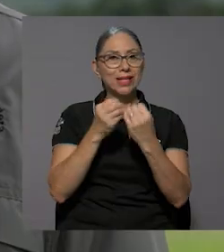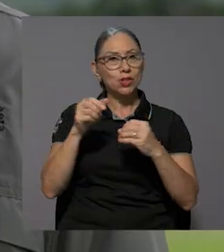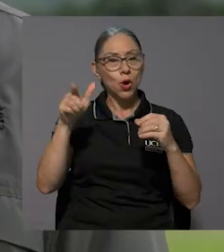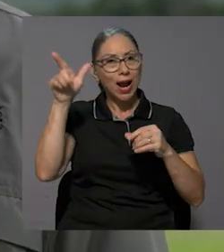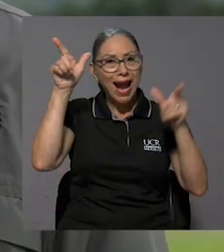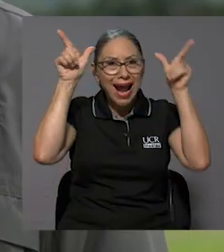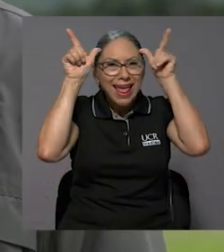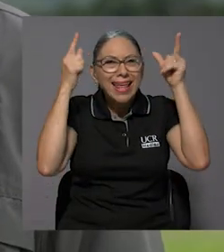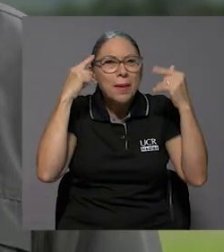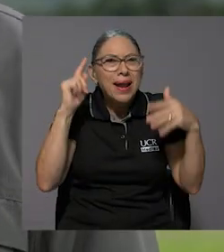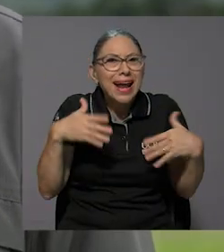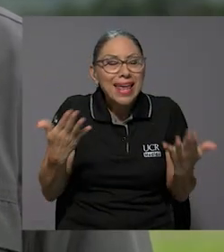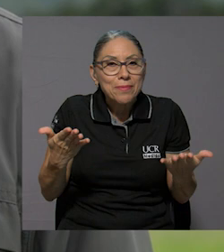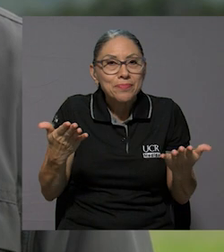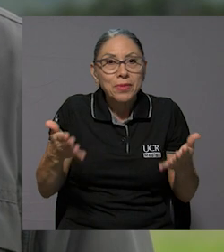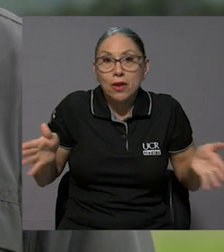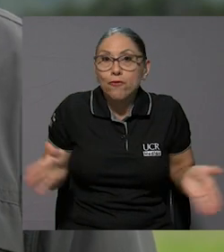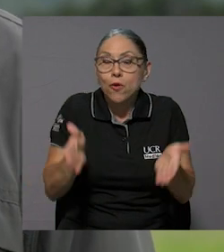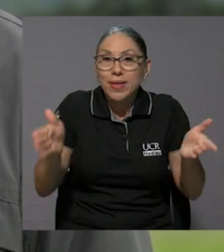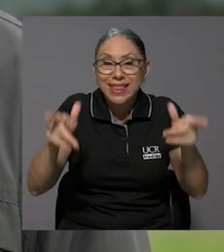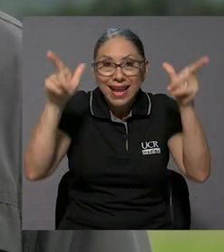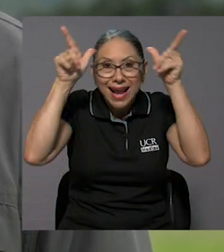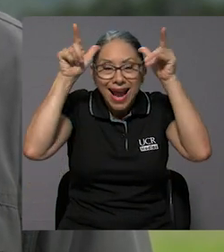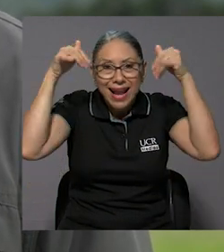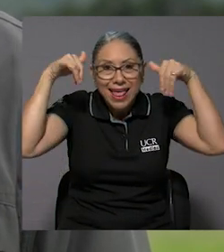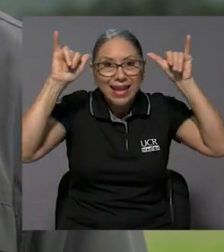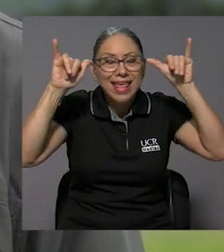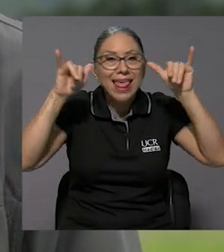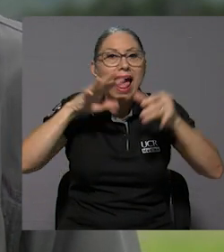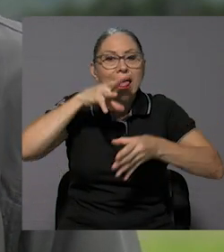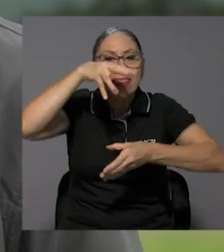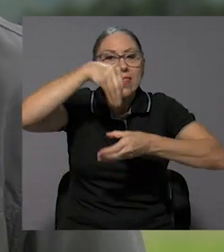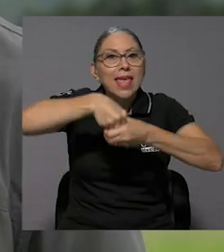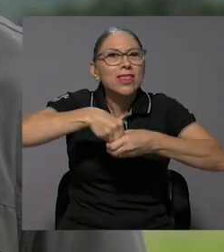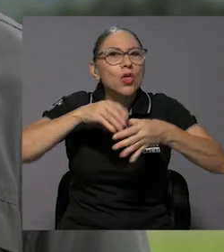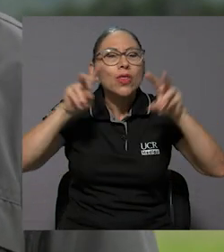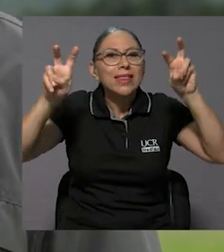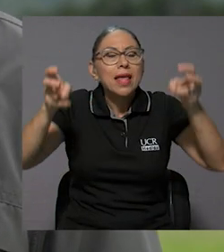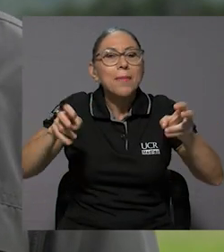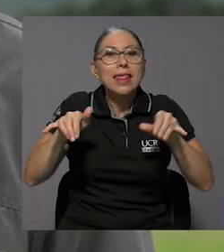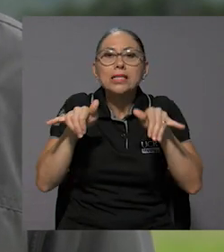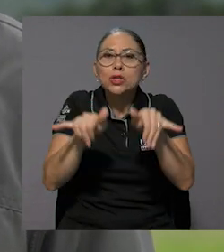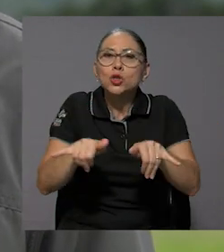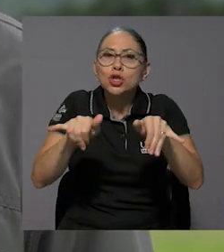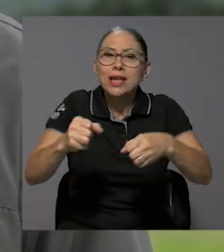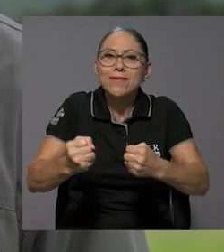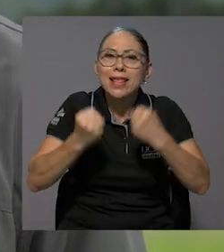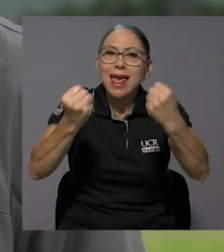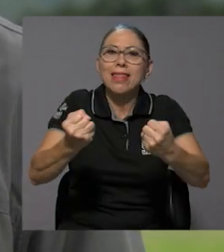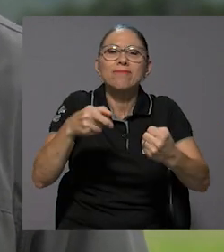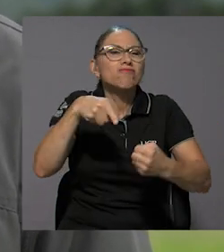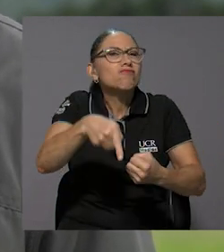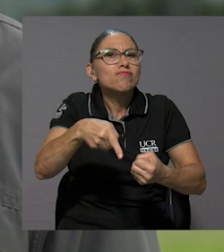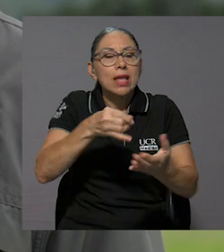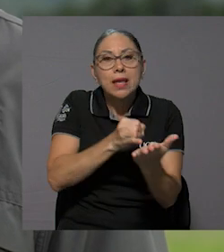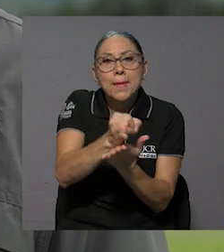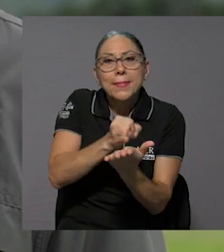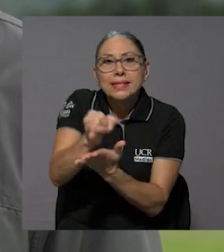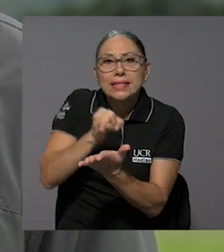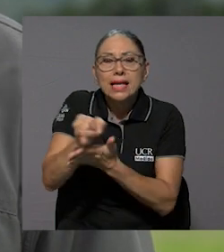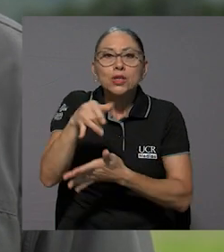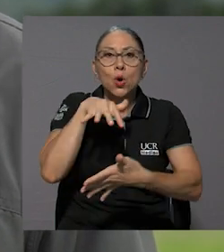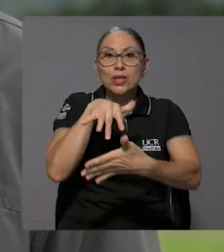es fomentar la ganadería dentro de un marco de sostenibilidad y que entendemos por esto, hacer investigación, hacer estudios técnicos,